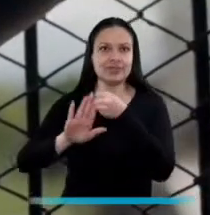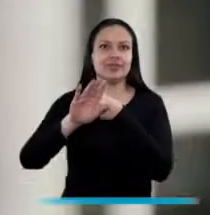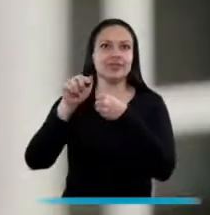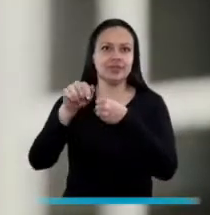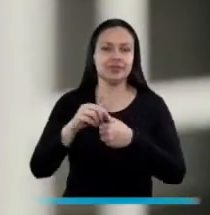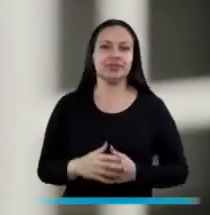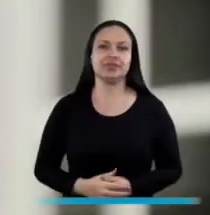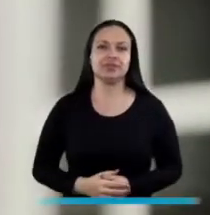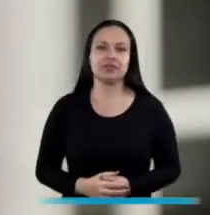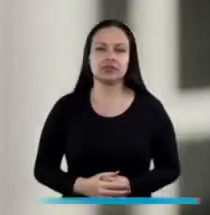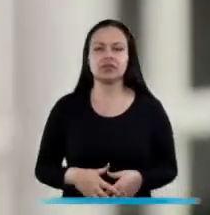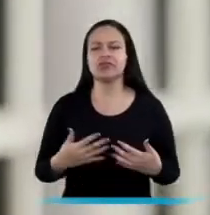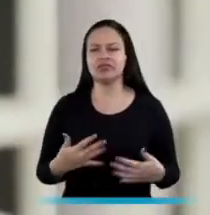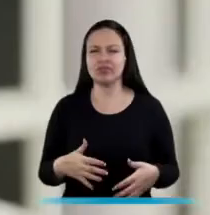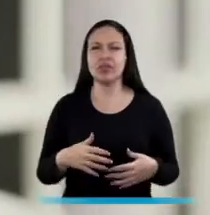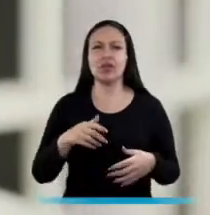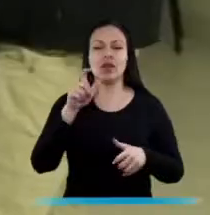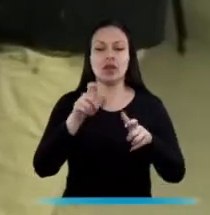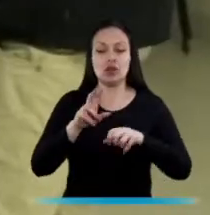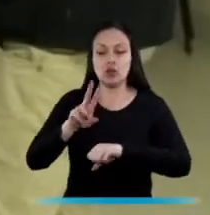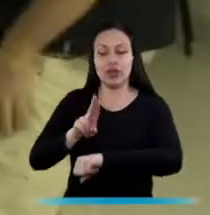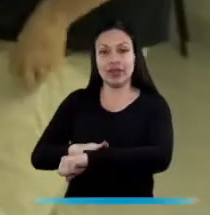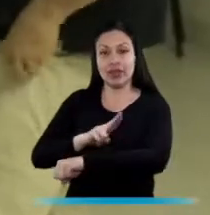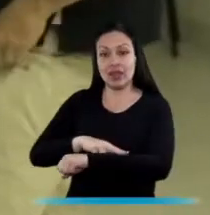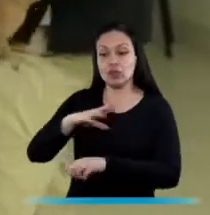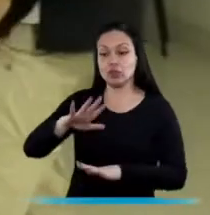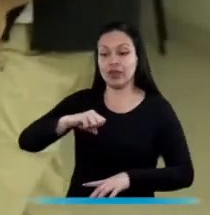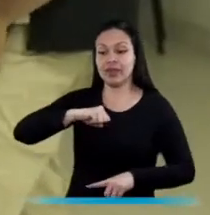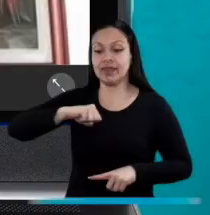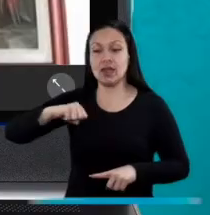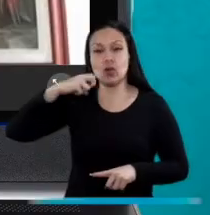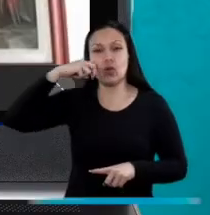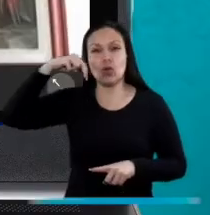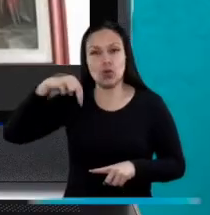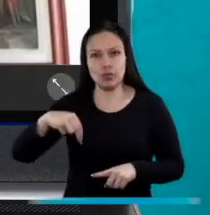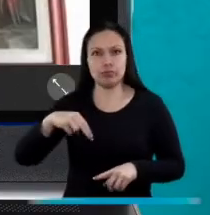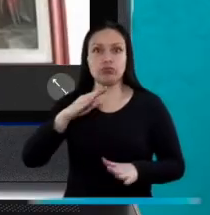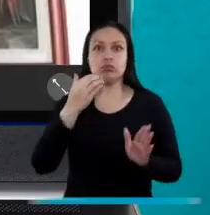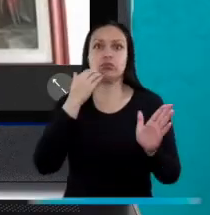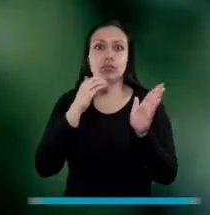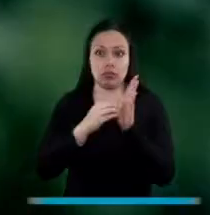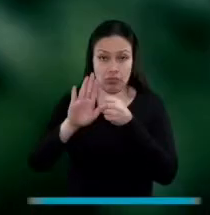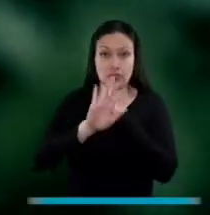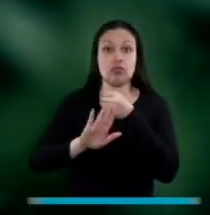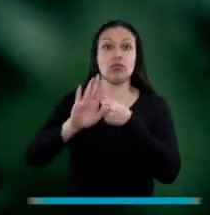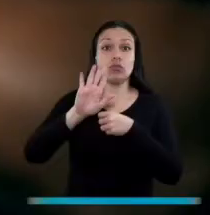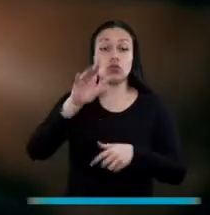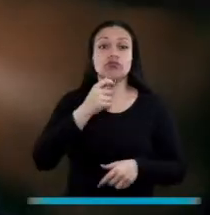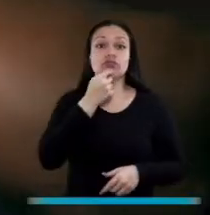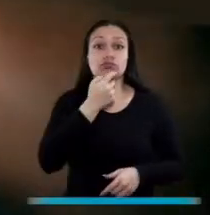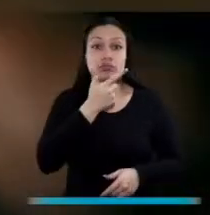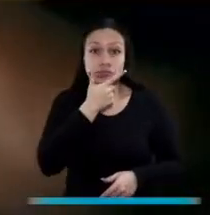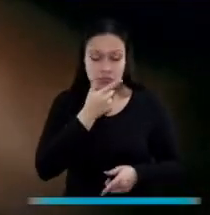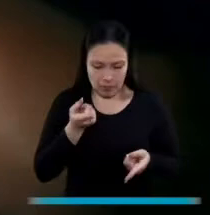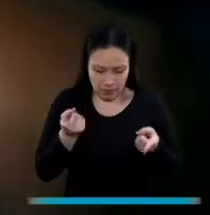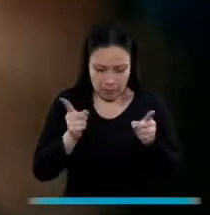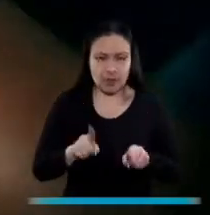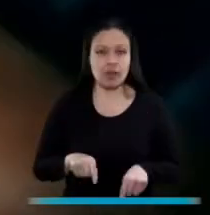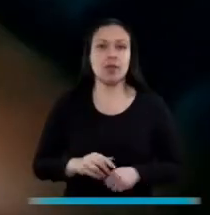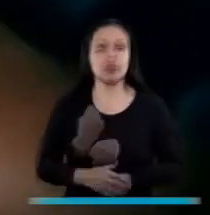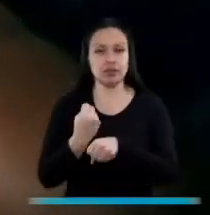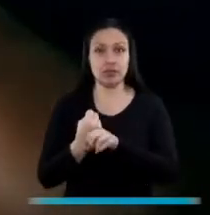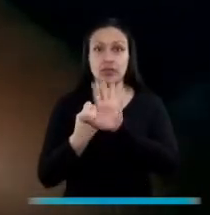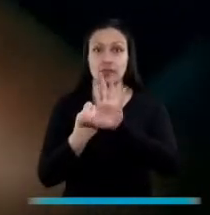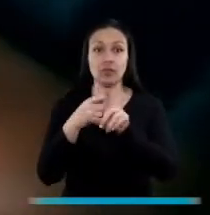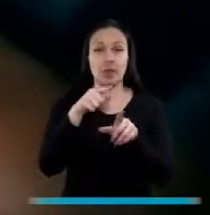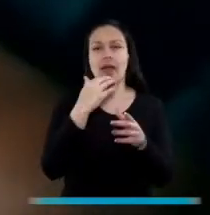derechos de la población privada y la libertad, por los derechos de los migrantes. Los líderes sociales, por ejemplo, que se sienten amenazados a lo largo y